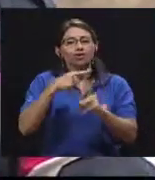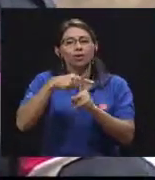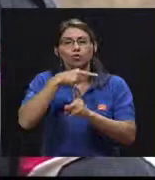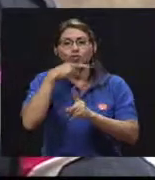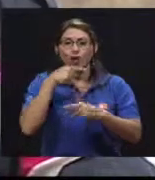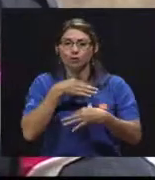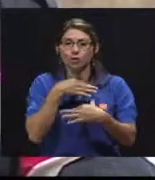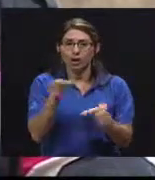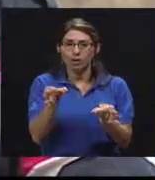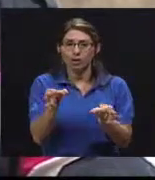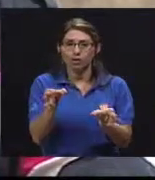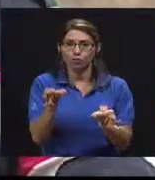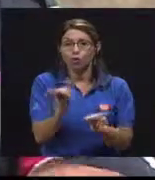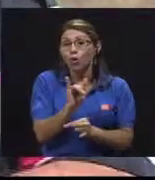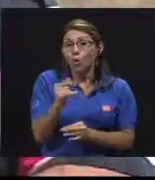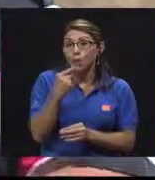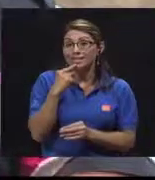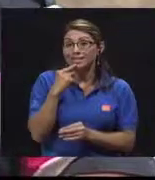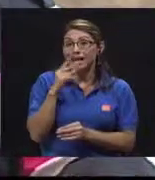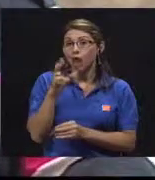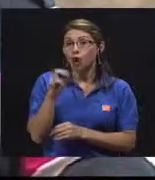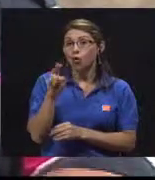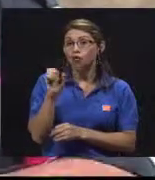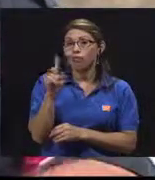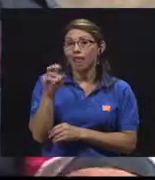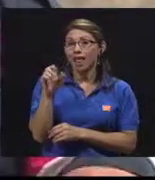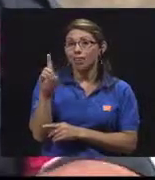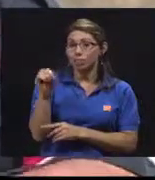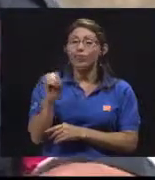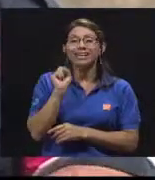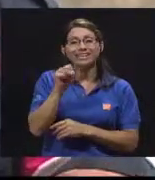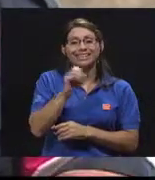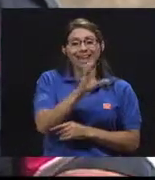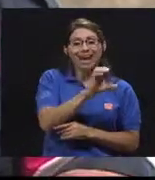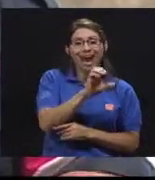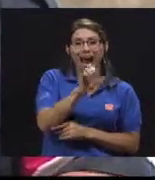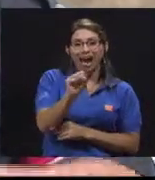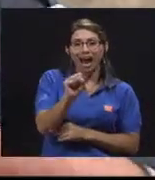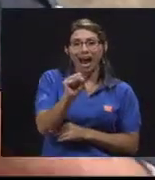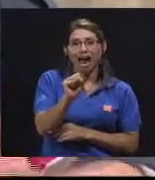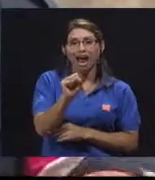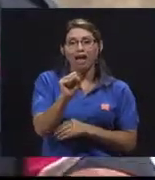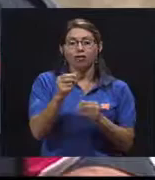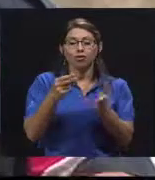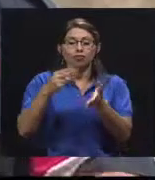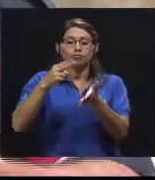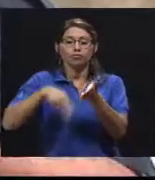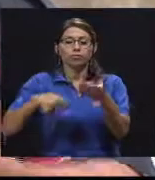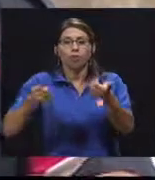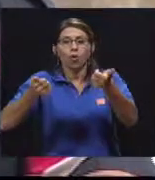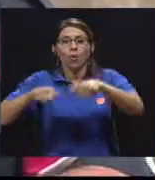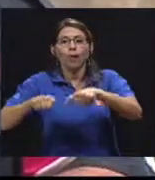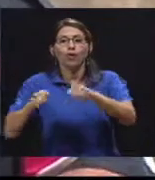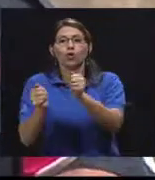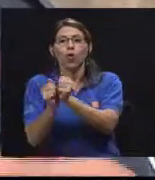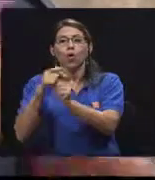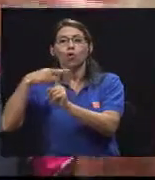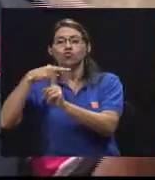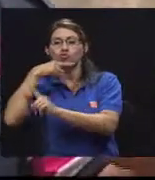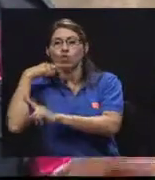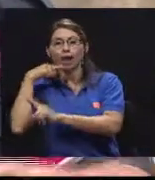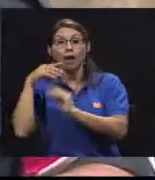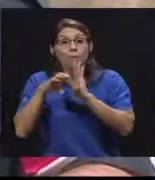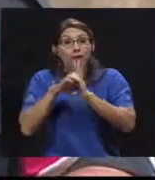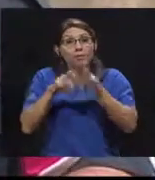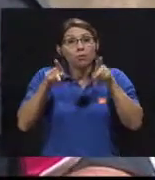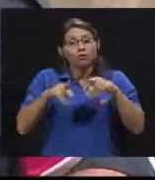gratuitos. Como decía Osvaldo, hay un convenio entre la Cruz Roja y la Caja, que los pacientes, que ya tienen citas programadas,